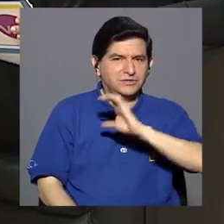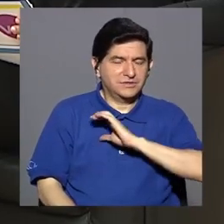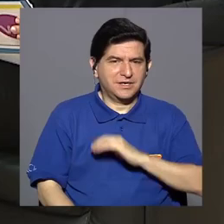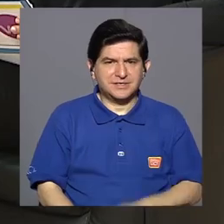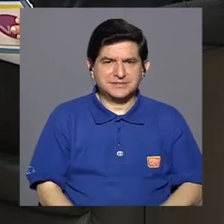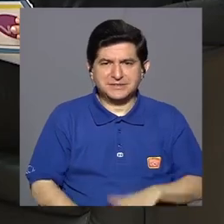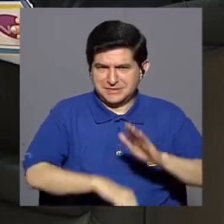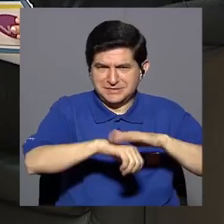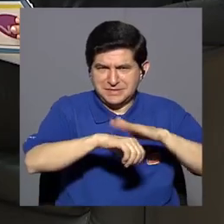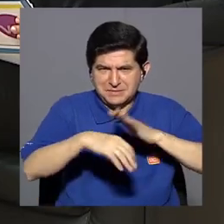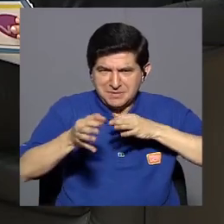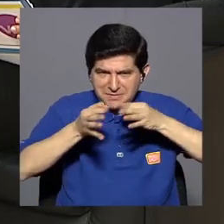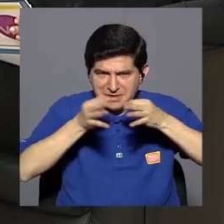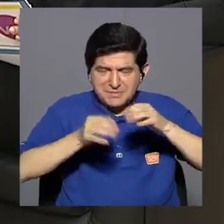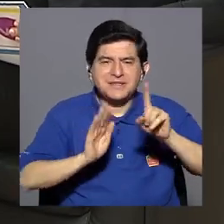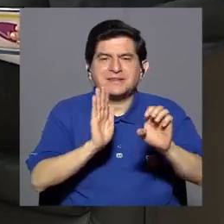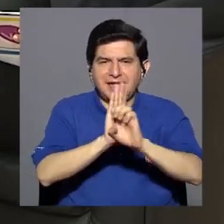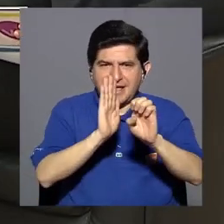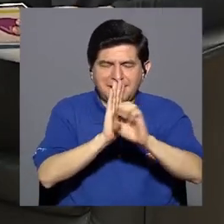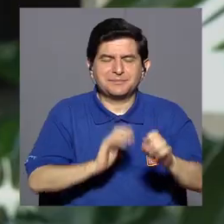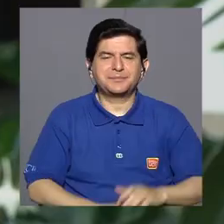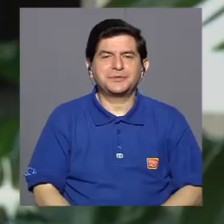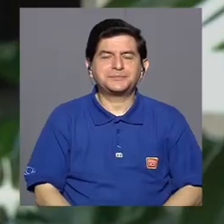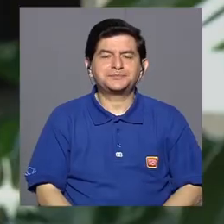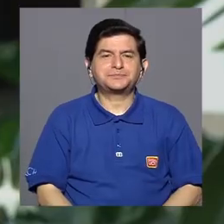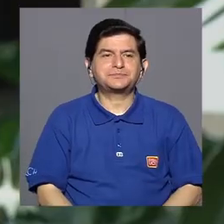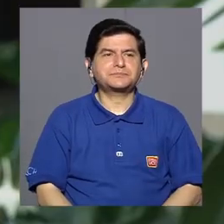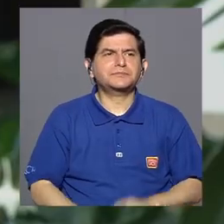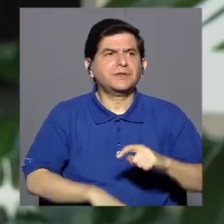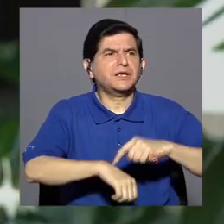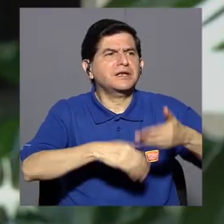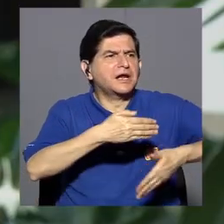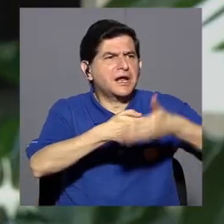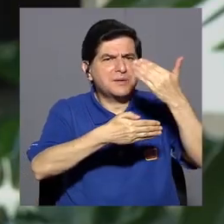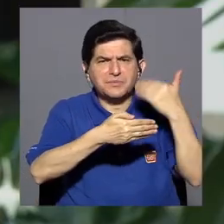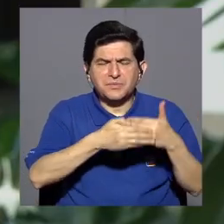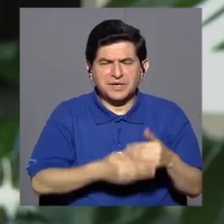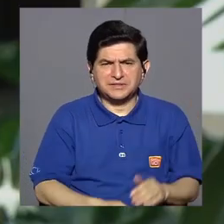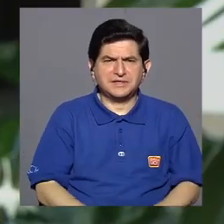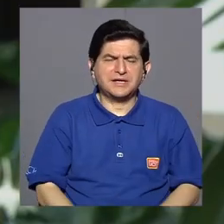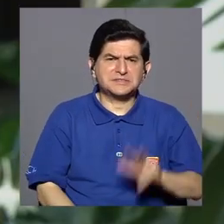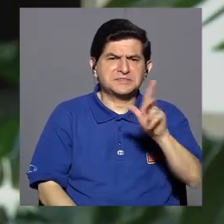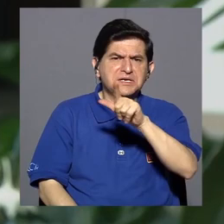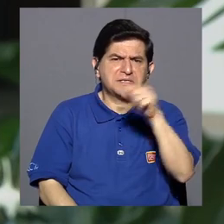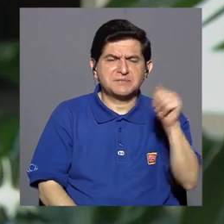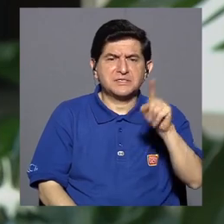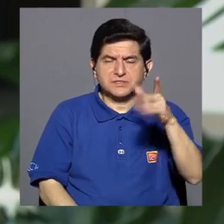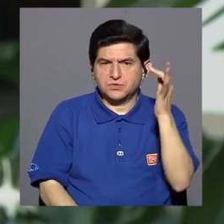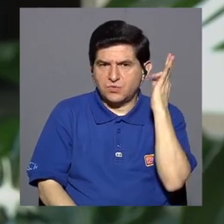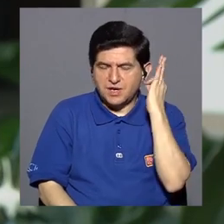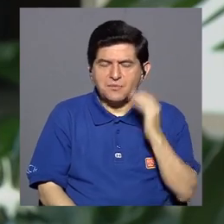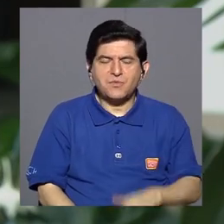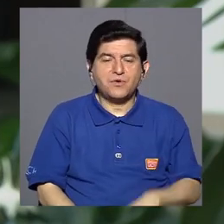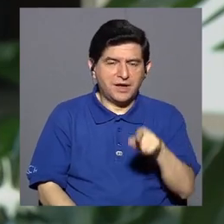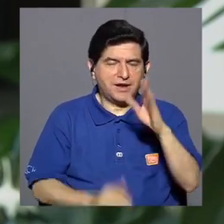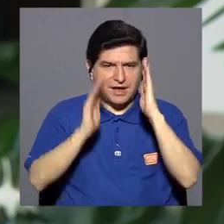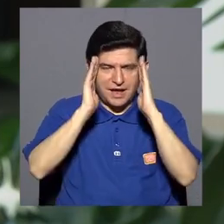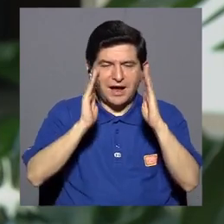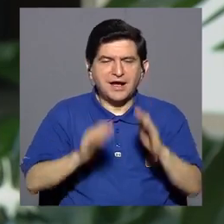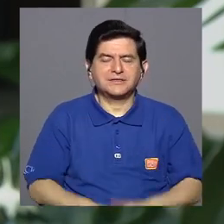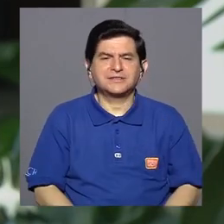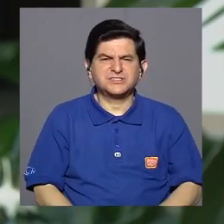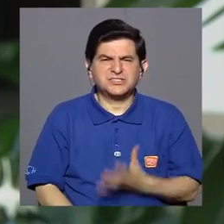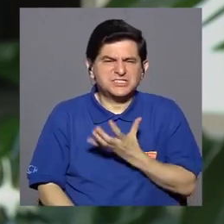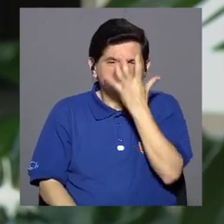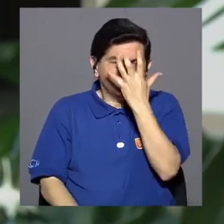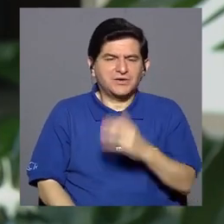Y no sé si me da tiempo, pero voy a dar un ejemplo. Hace un tiempo, no mucho, tres meses, llega una señora a la consulta,